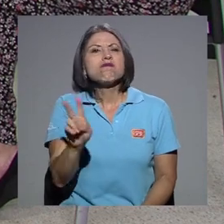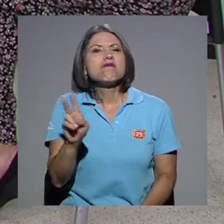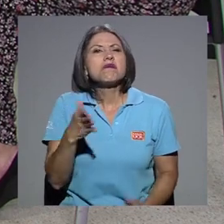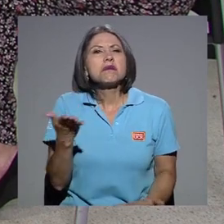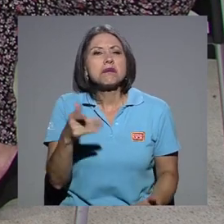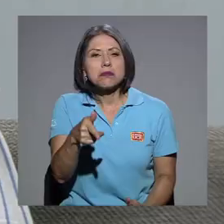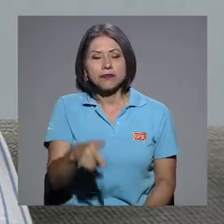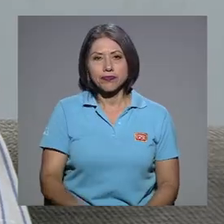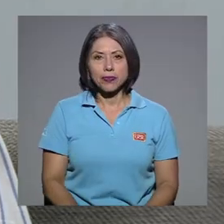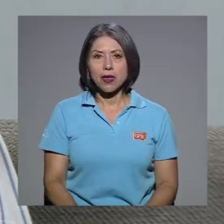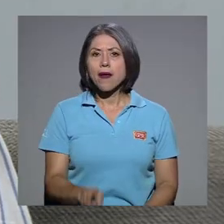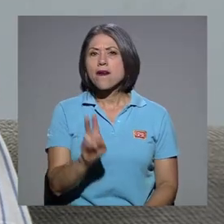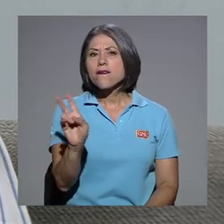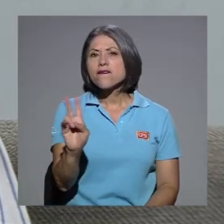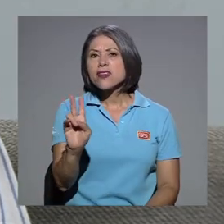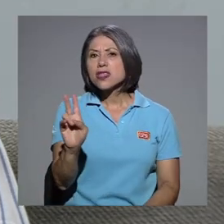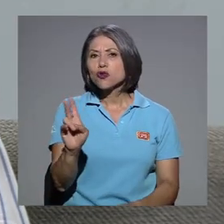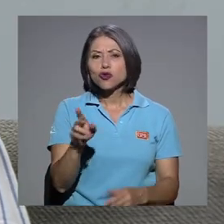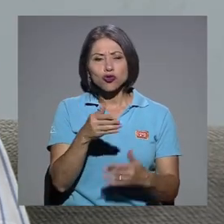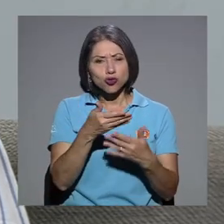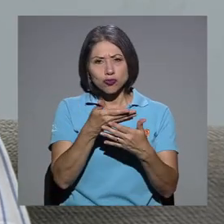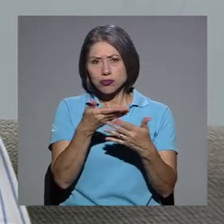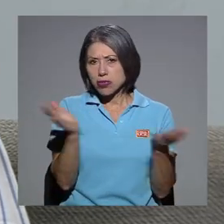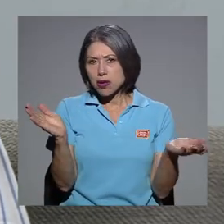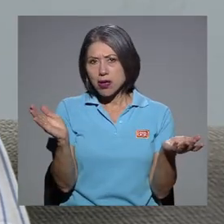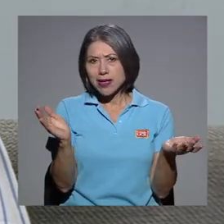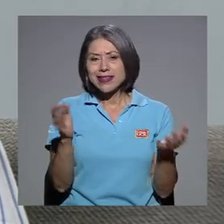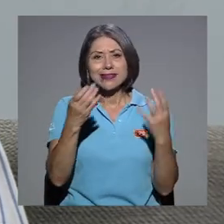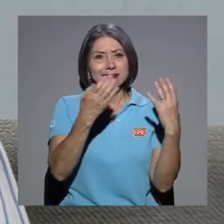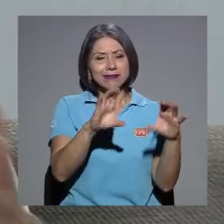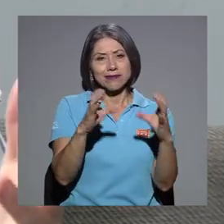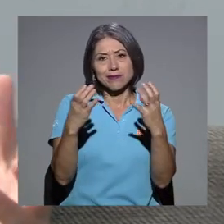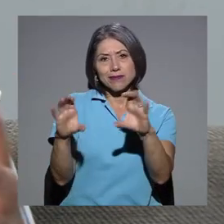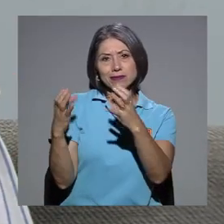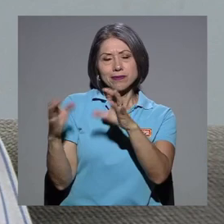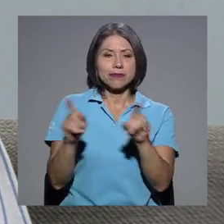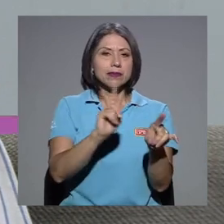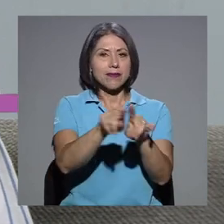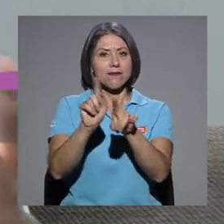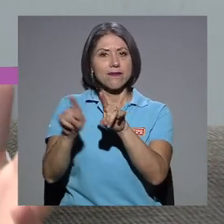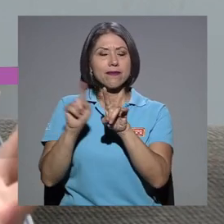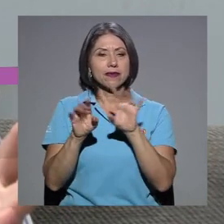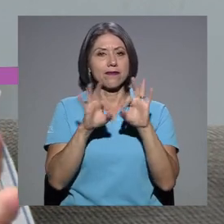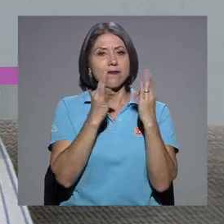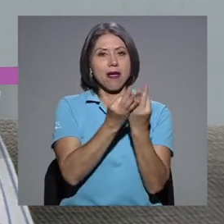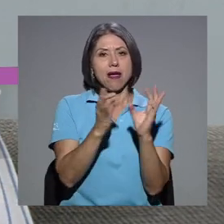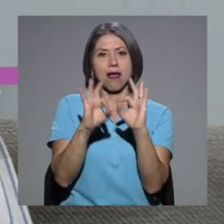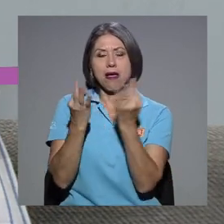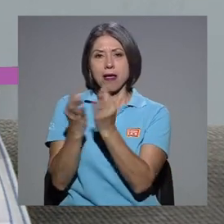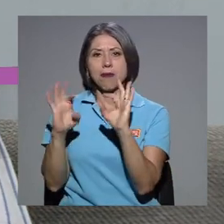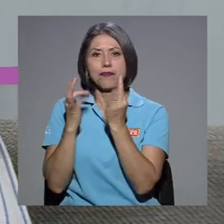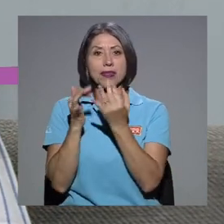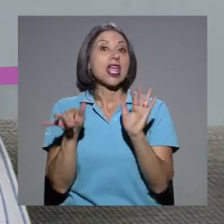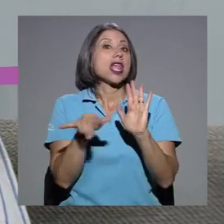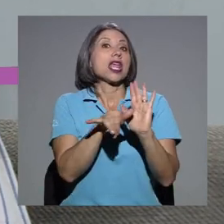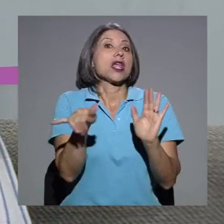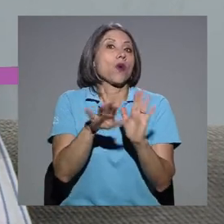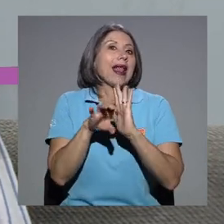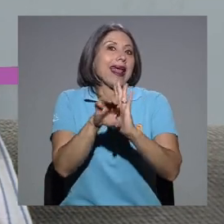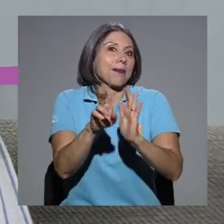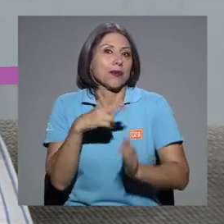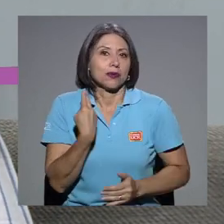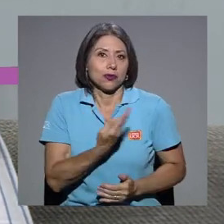de qué es este virus. Los virus se concentran, o sea, se clasifican en diferentes familias. Así como